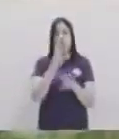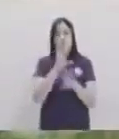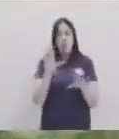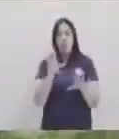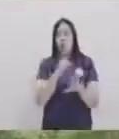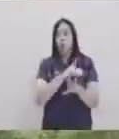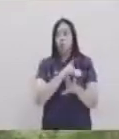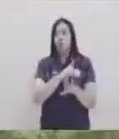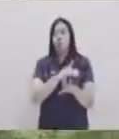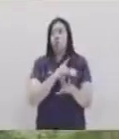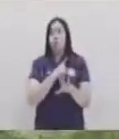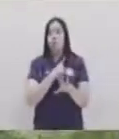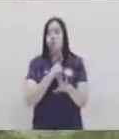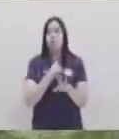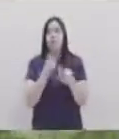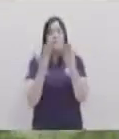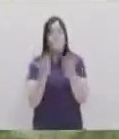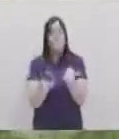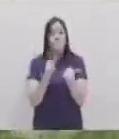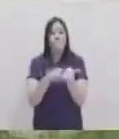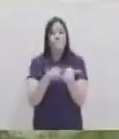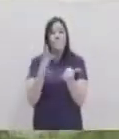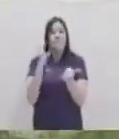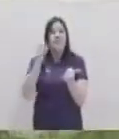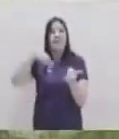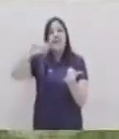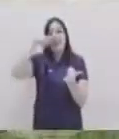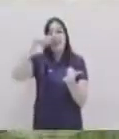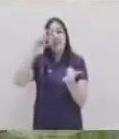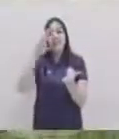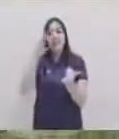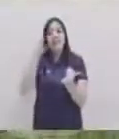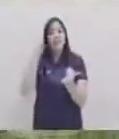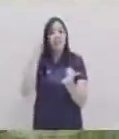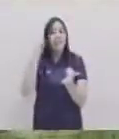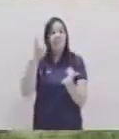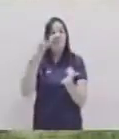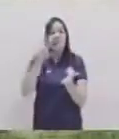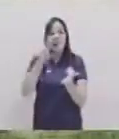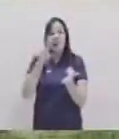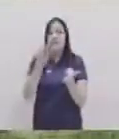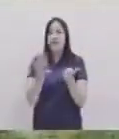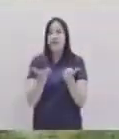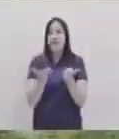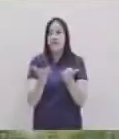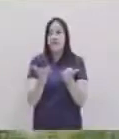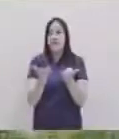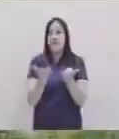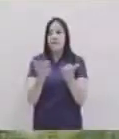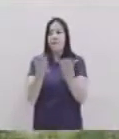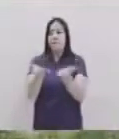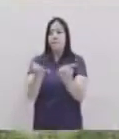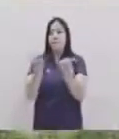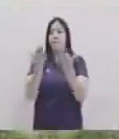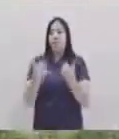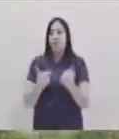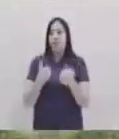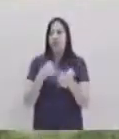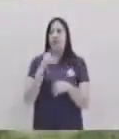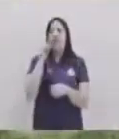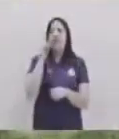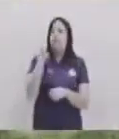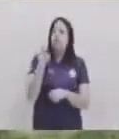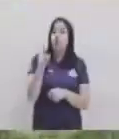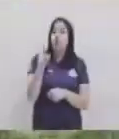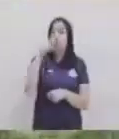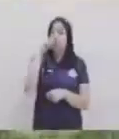entregarme abrimos manos y las palmas están viendo al cielo vienen hacia mi para hacer la seña de entregar tu